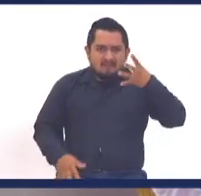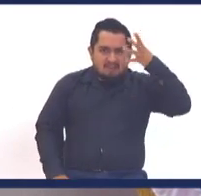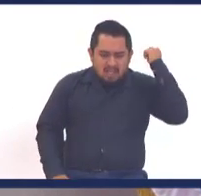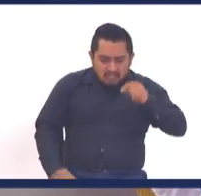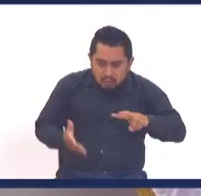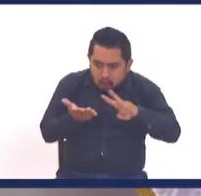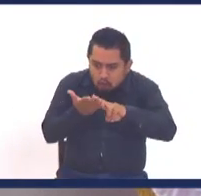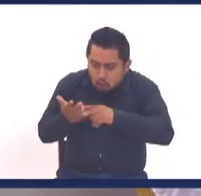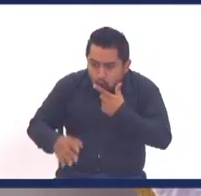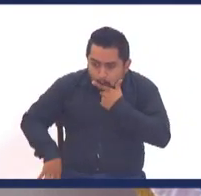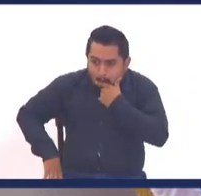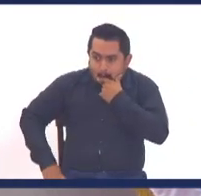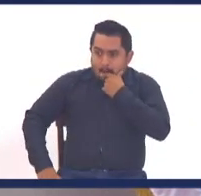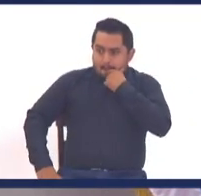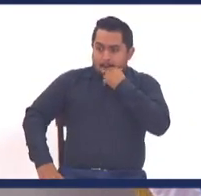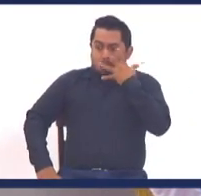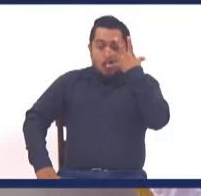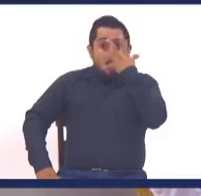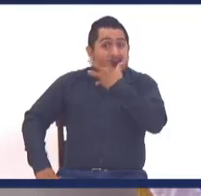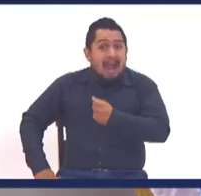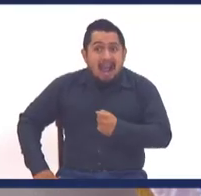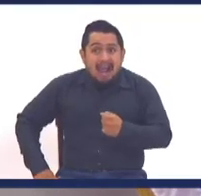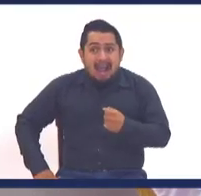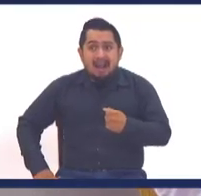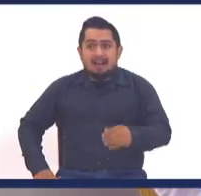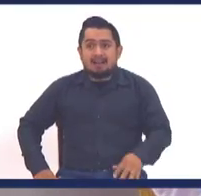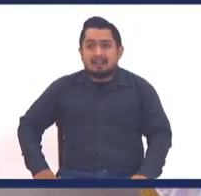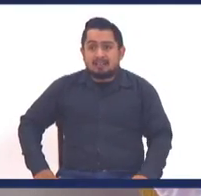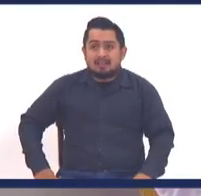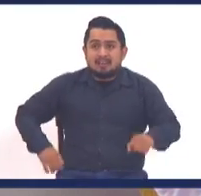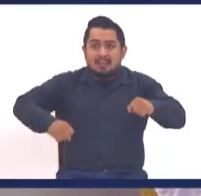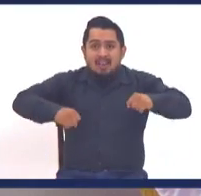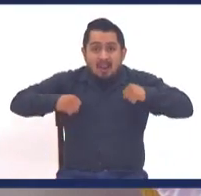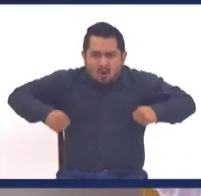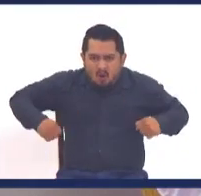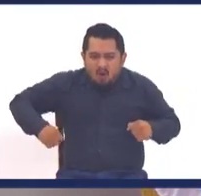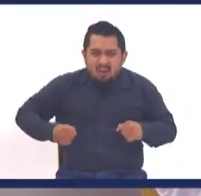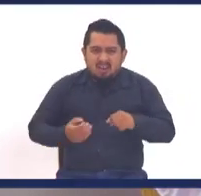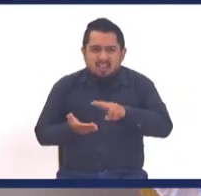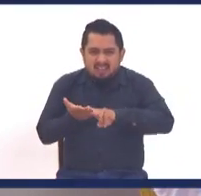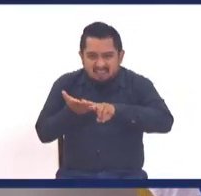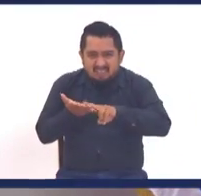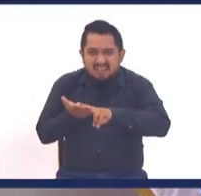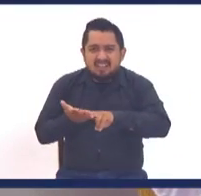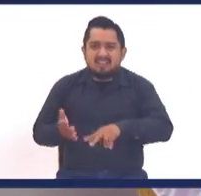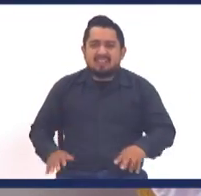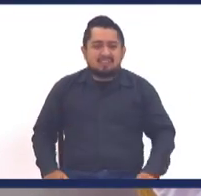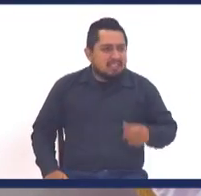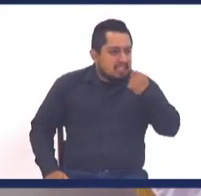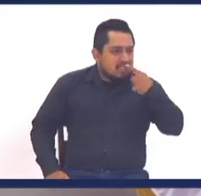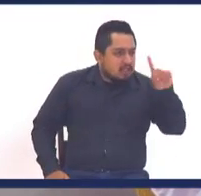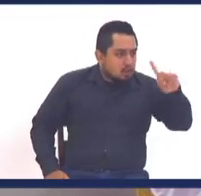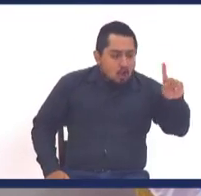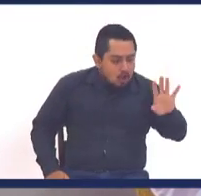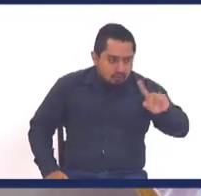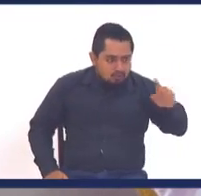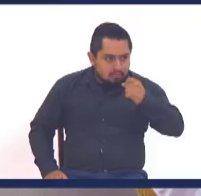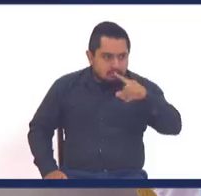Hulk verde, yo, que increíble, dije Hulk, no Holtz, no Holtz, me va a venir a regalar el 22 de, no, no sea abusivo,